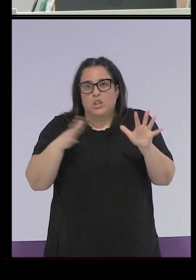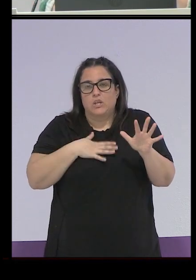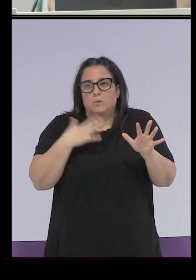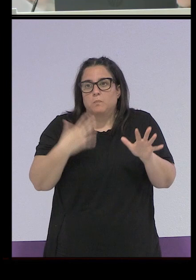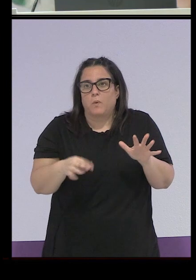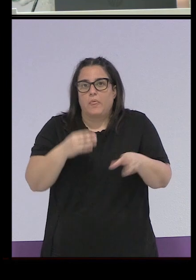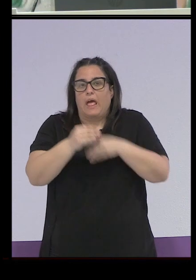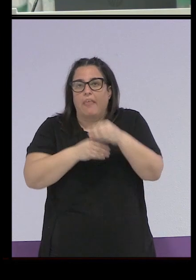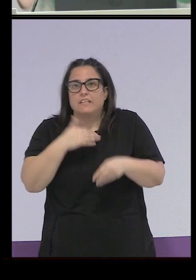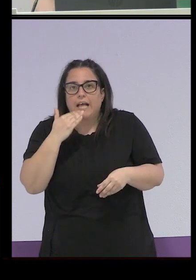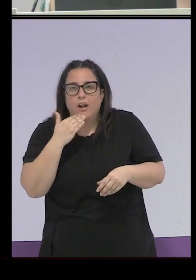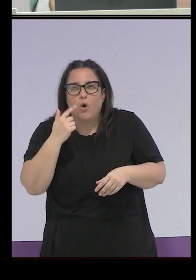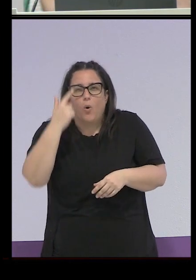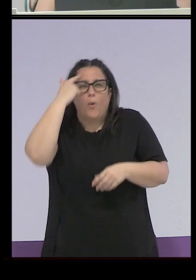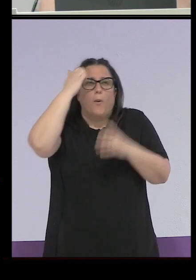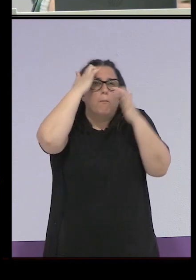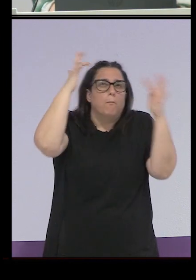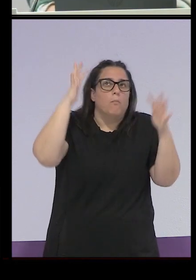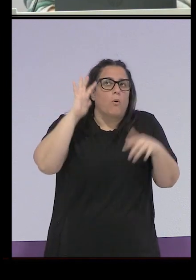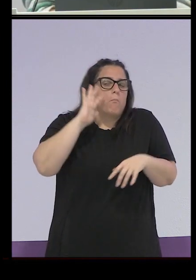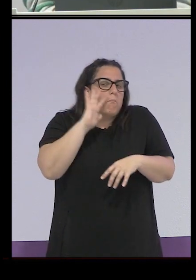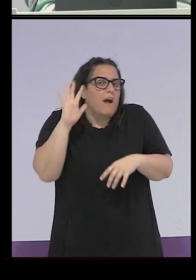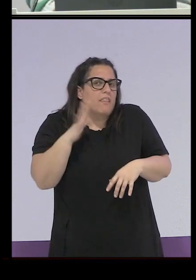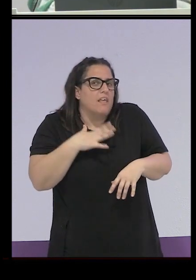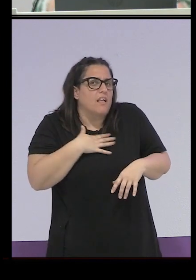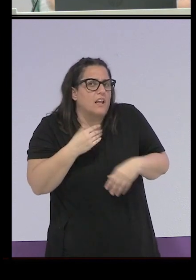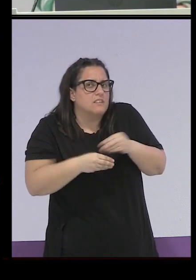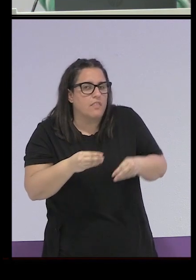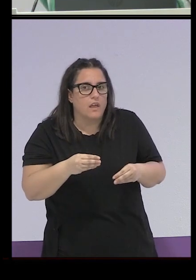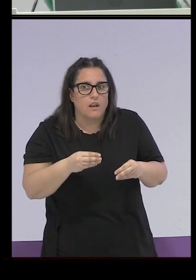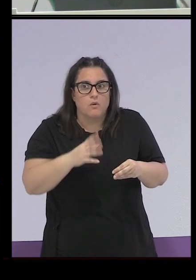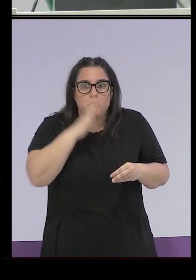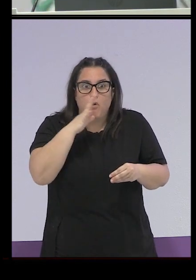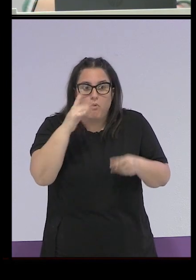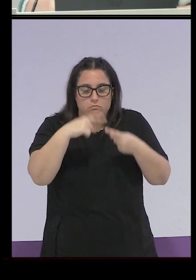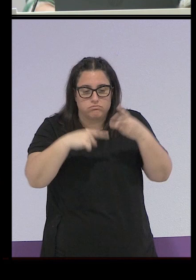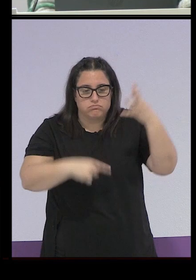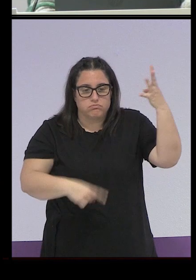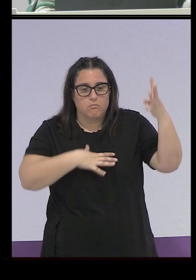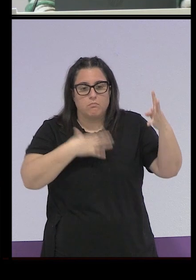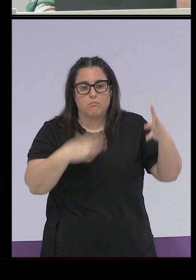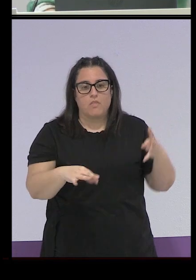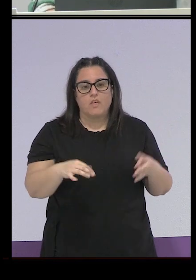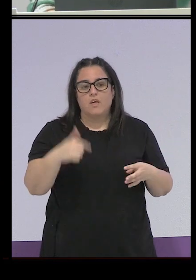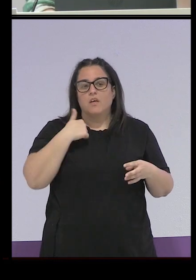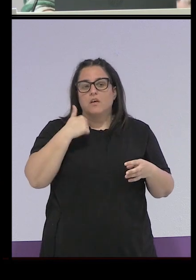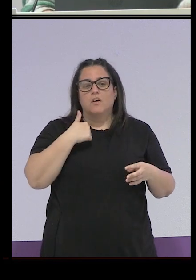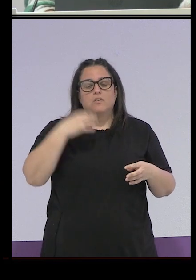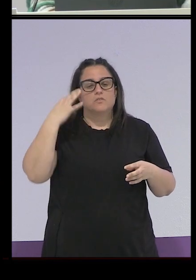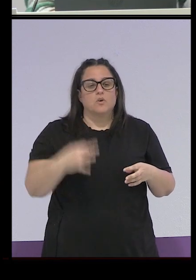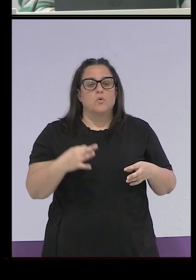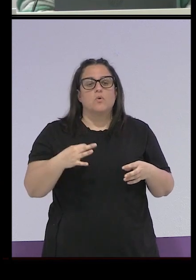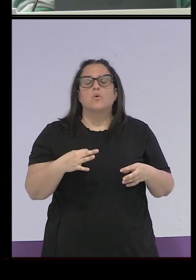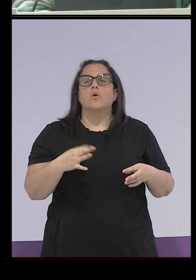puede ser que hagas algo, que lo pienses, que parezca que lo vas a hacer, ¿no? sea, puede ser un montón de razones. Yo, habría estado en el Patronato seguro y me imagino que